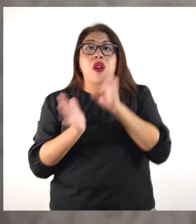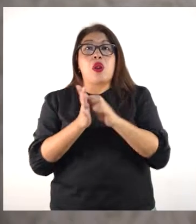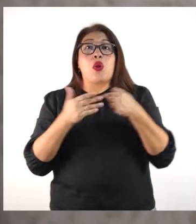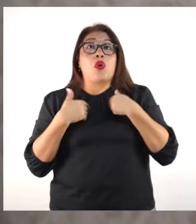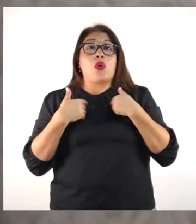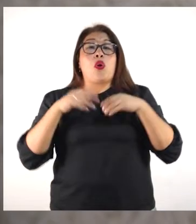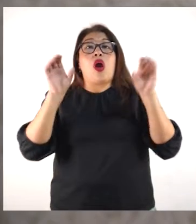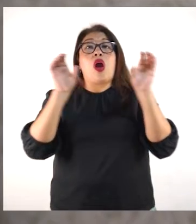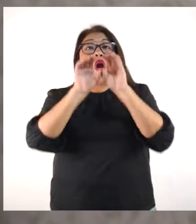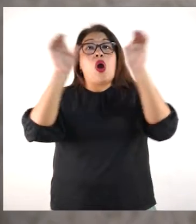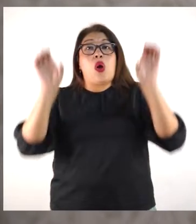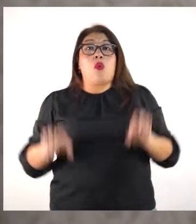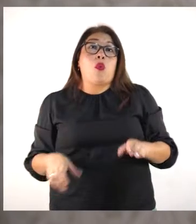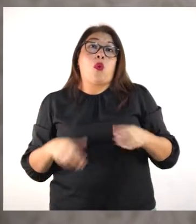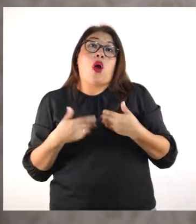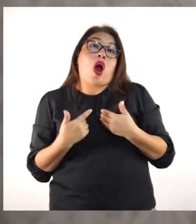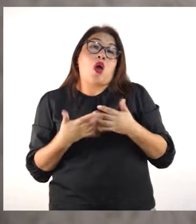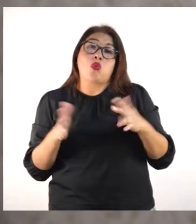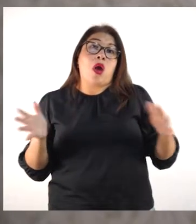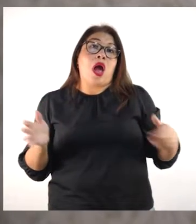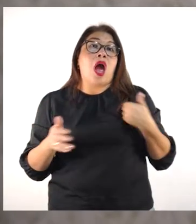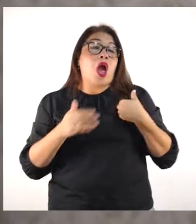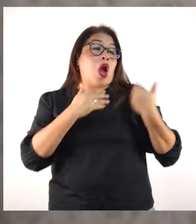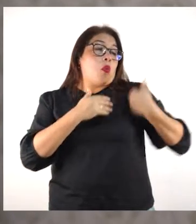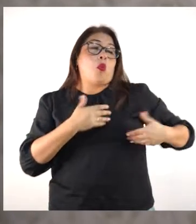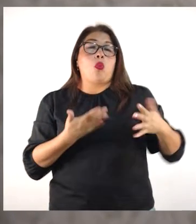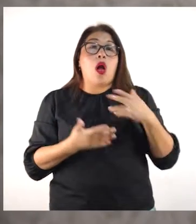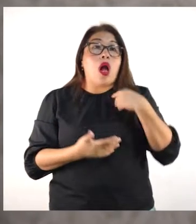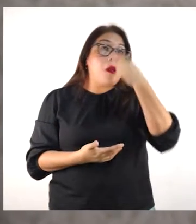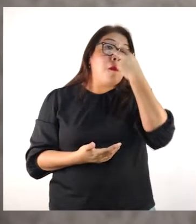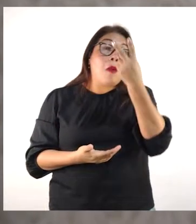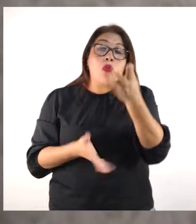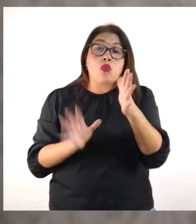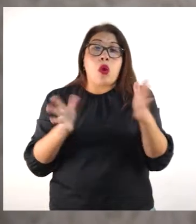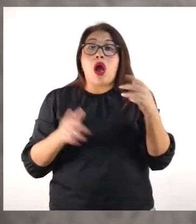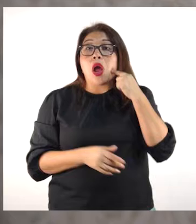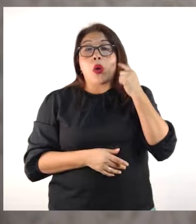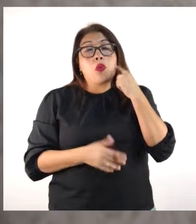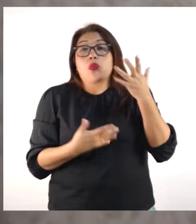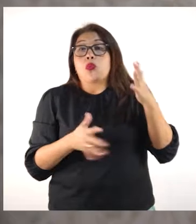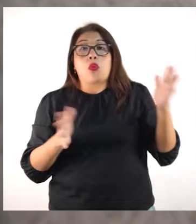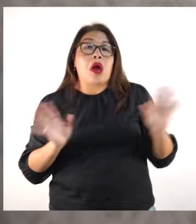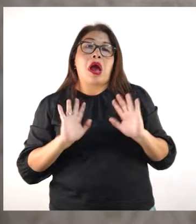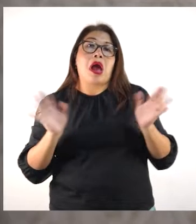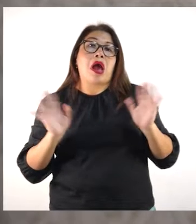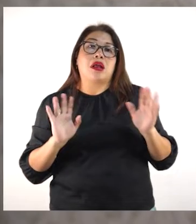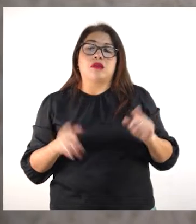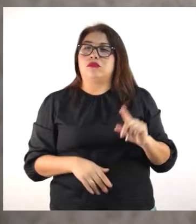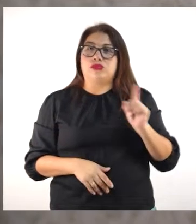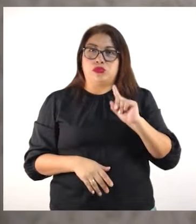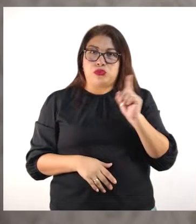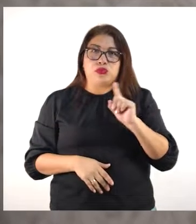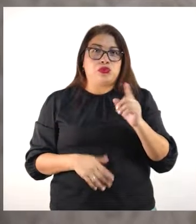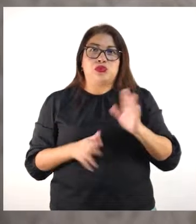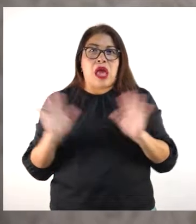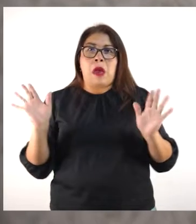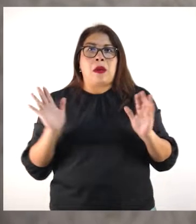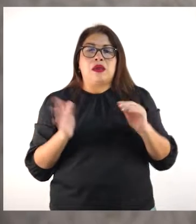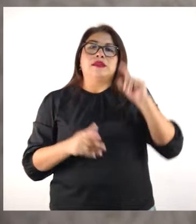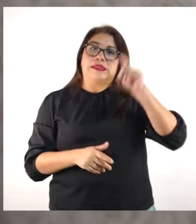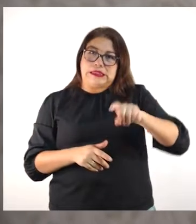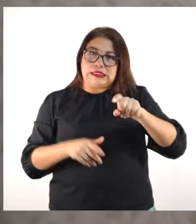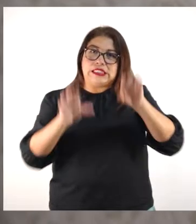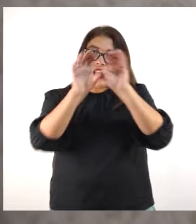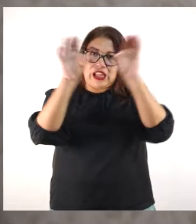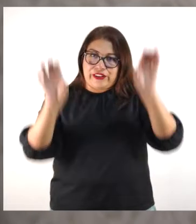y porque no tengo un brazo, o porque no escucho, o porque no veo. No es así. El único documento que acredita la discapacidad